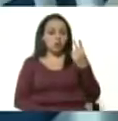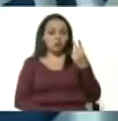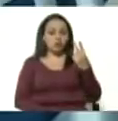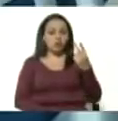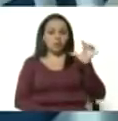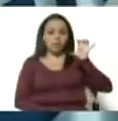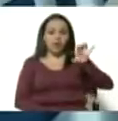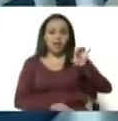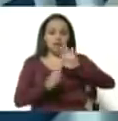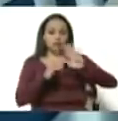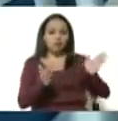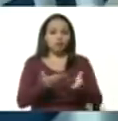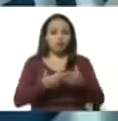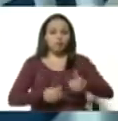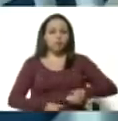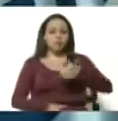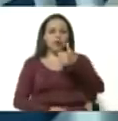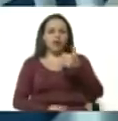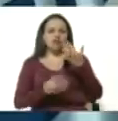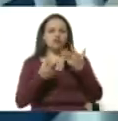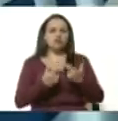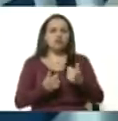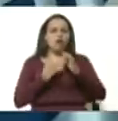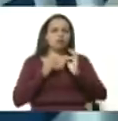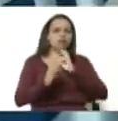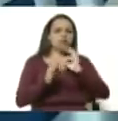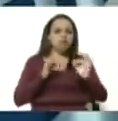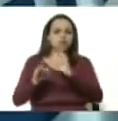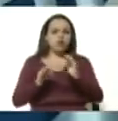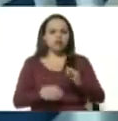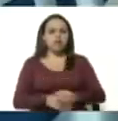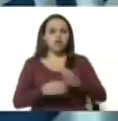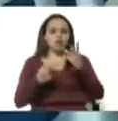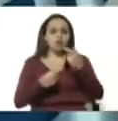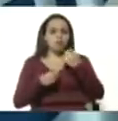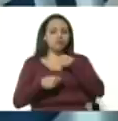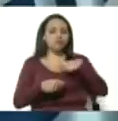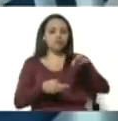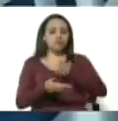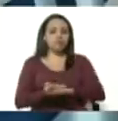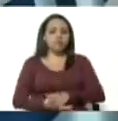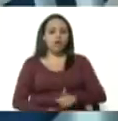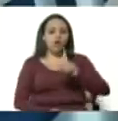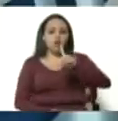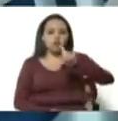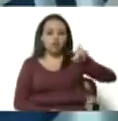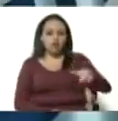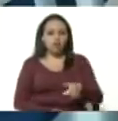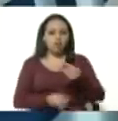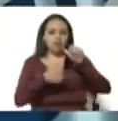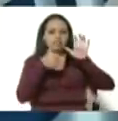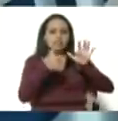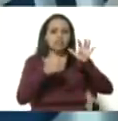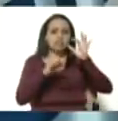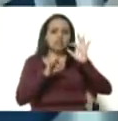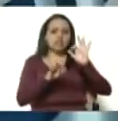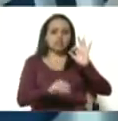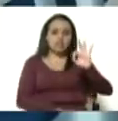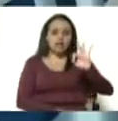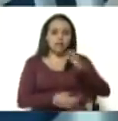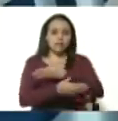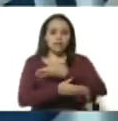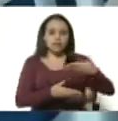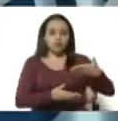mundo con más contagiados y número de fallecidos 1.63 millones de casos confirmados y